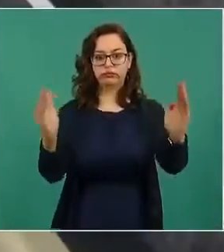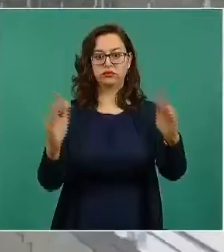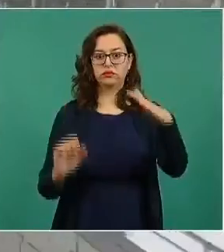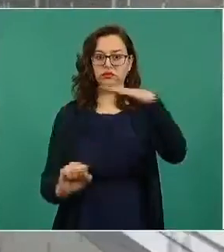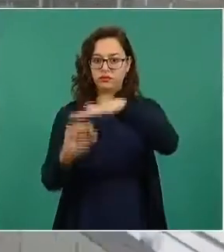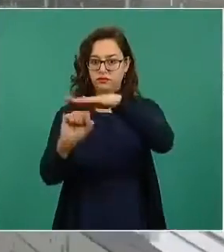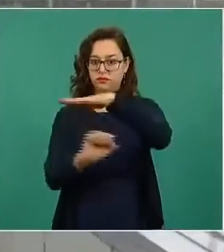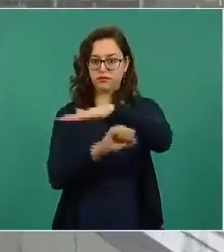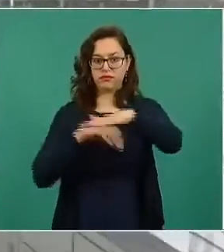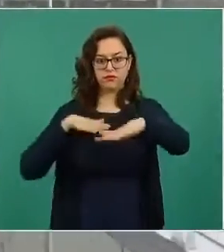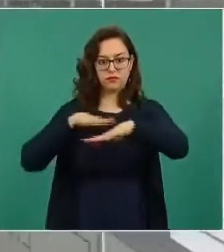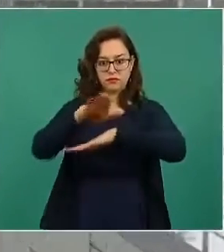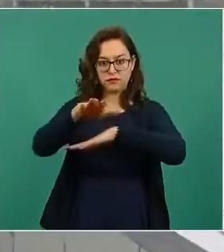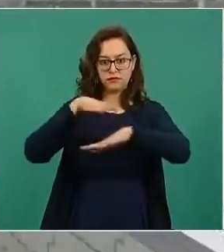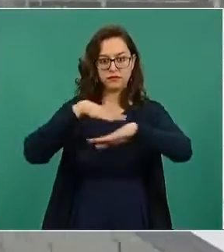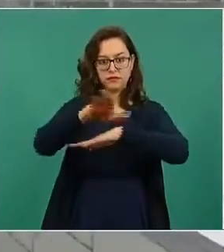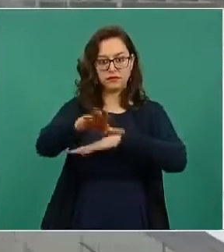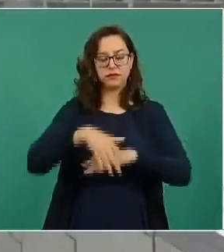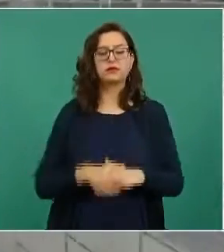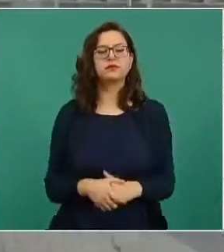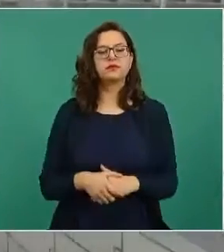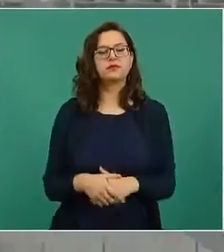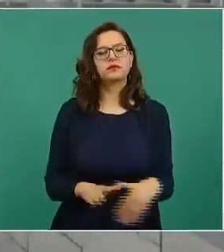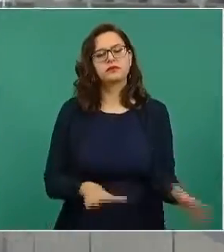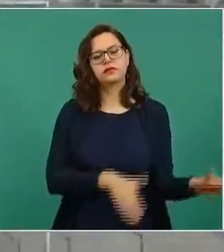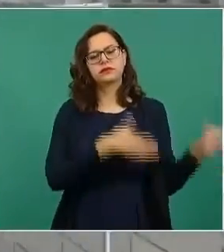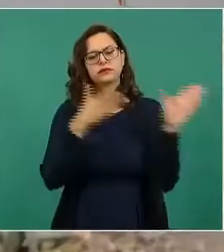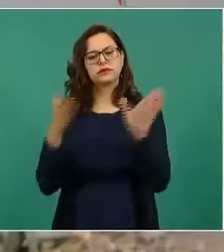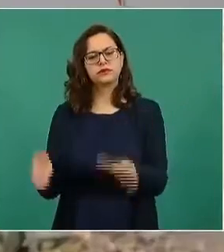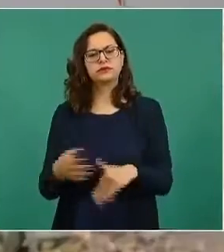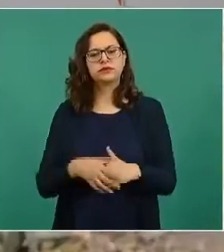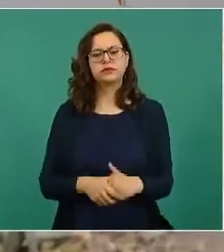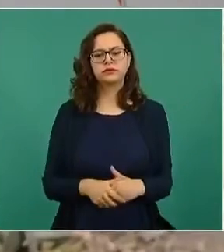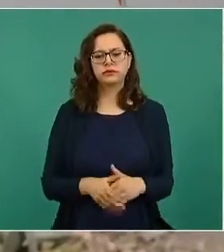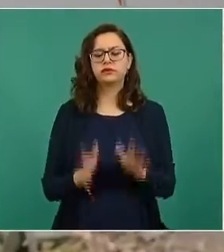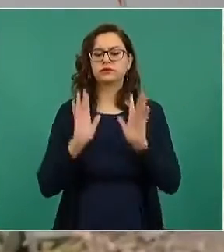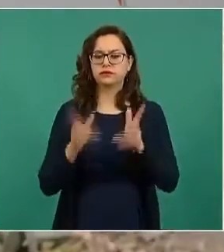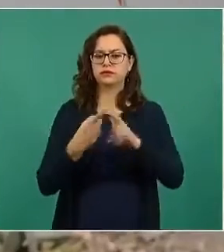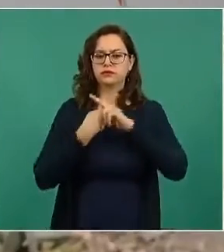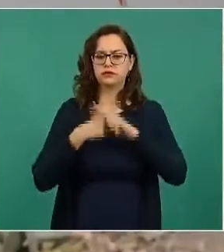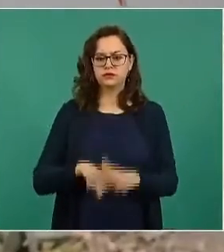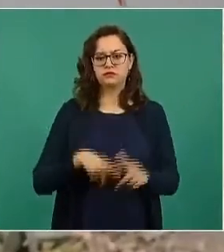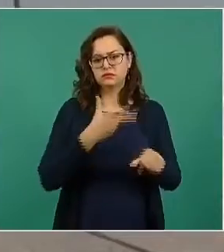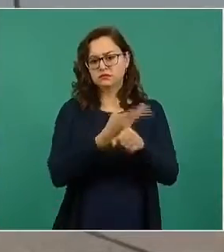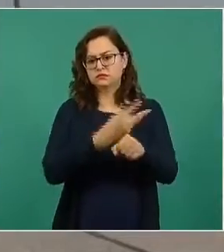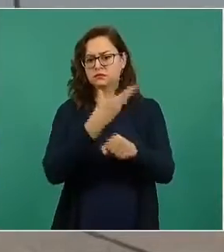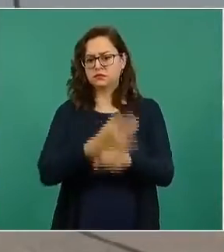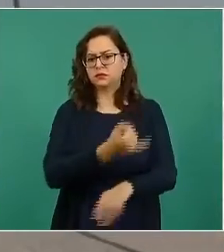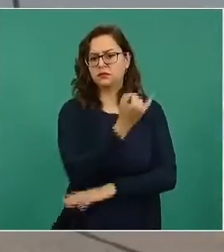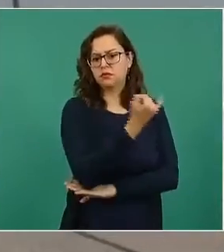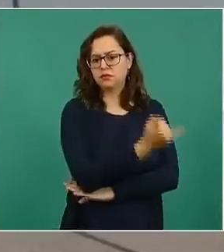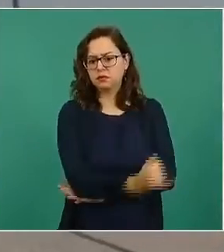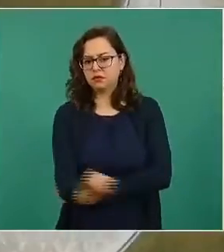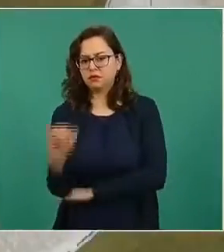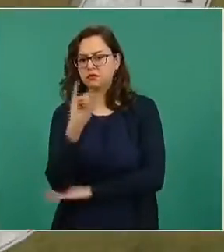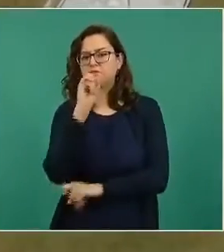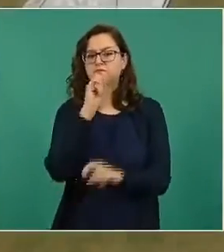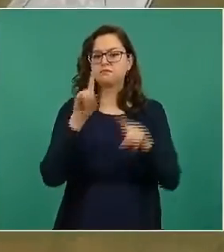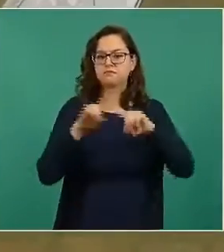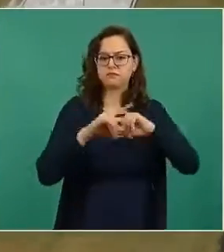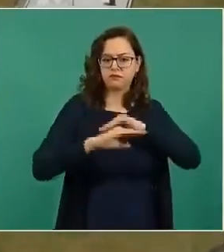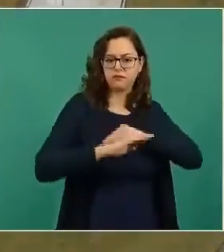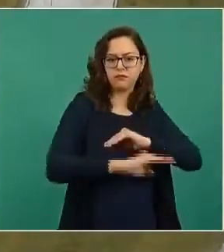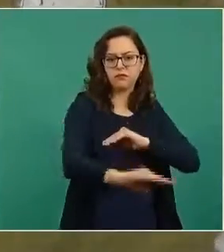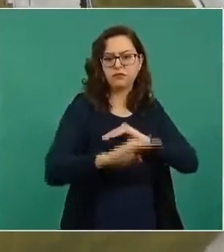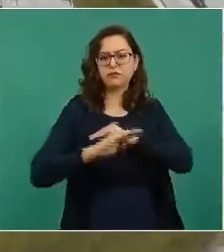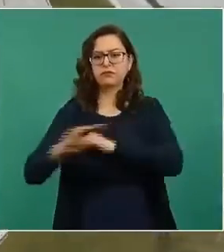deprimido. En el eje turcal de circulación y obras complementarias, se efectúan trabajos en jardineras, colocación de adoquín, adopasto